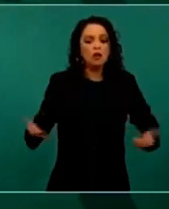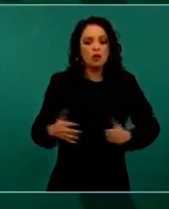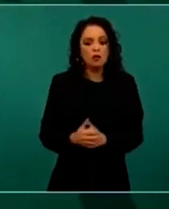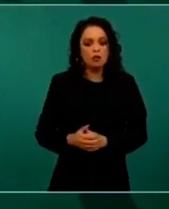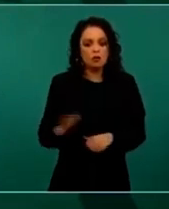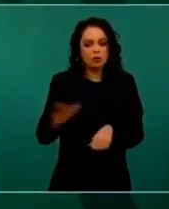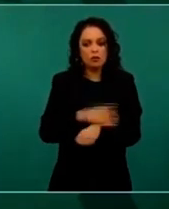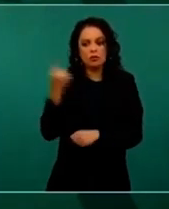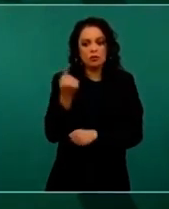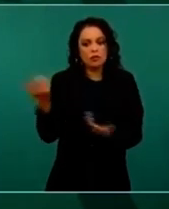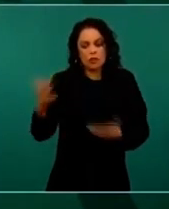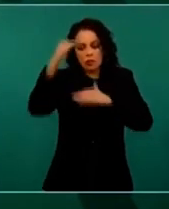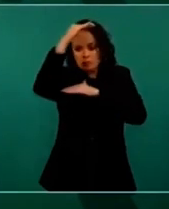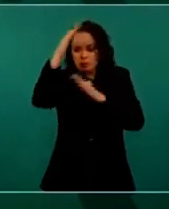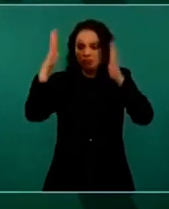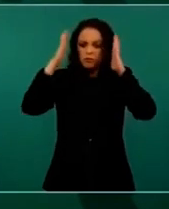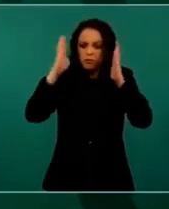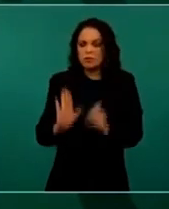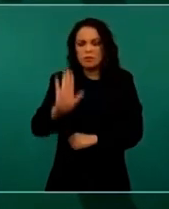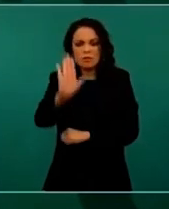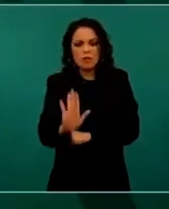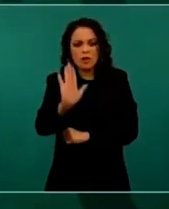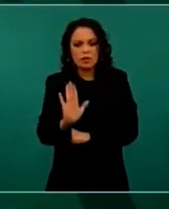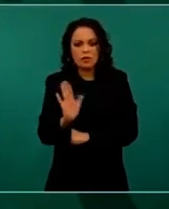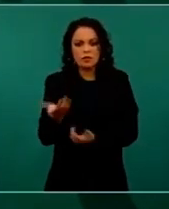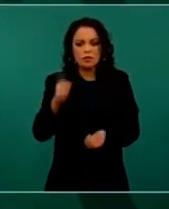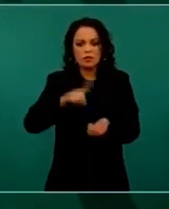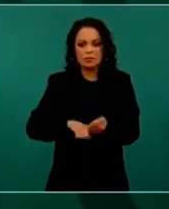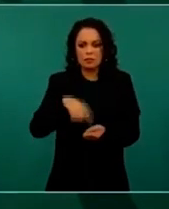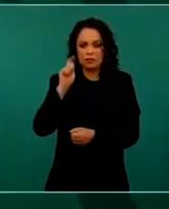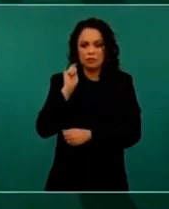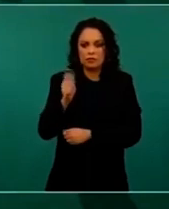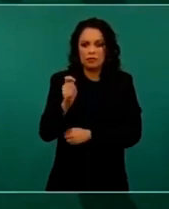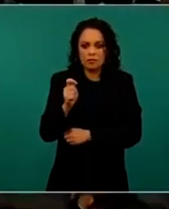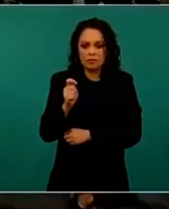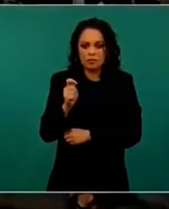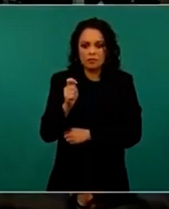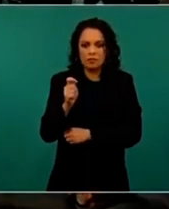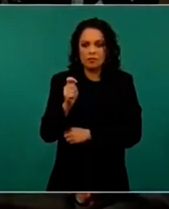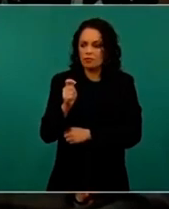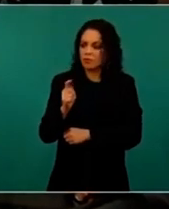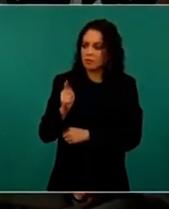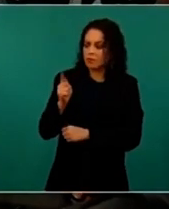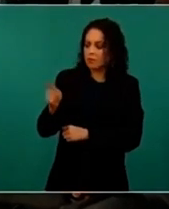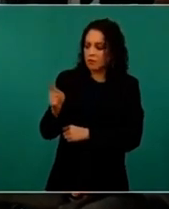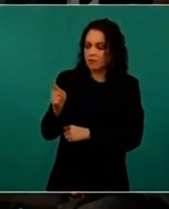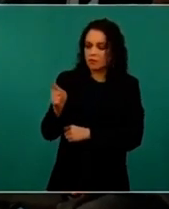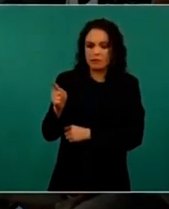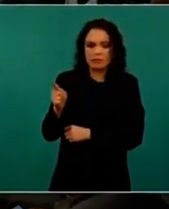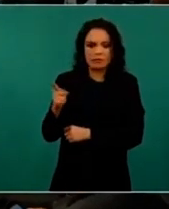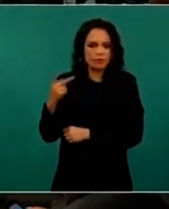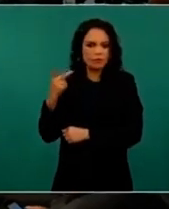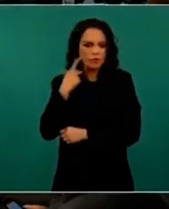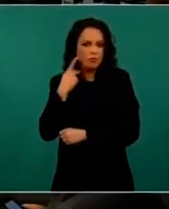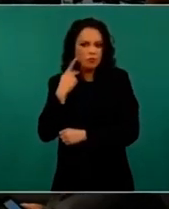Cuadri dice que si es contra usted, él se apunta. Claro.